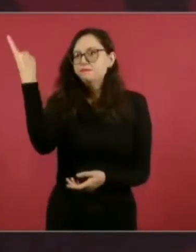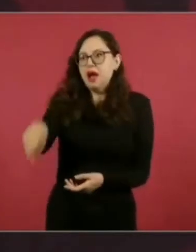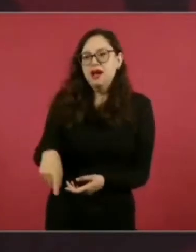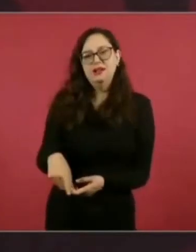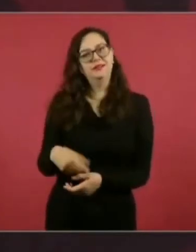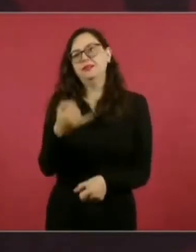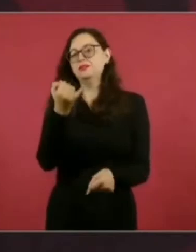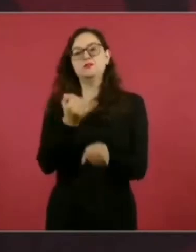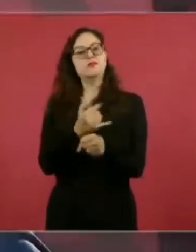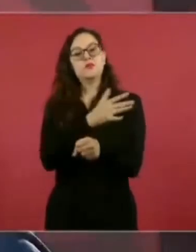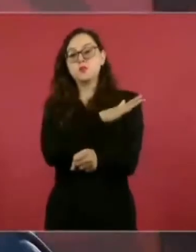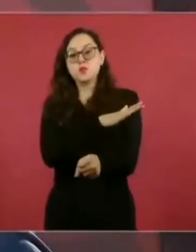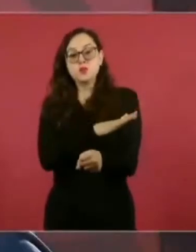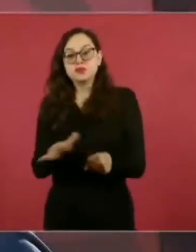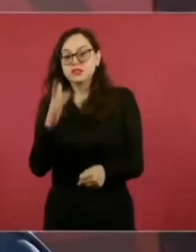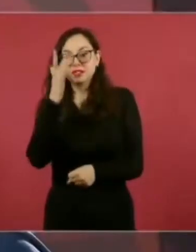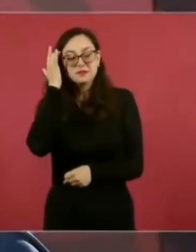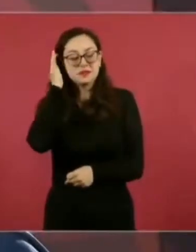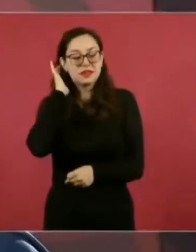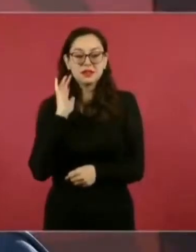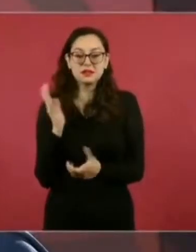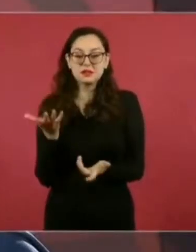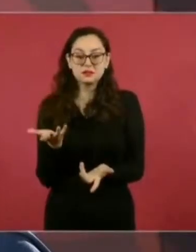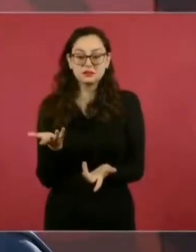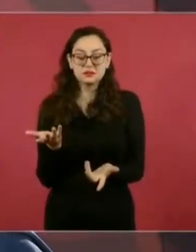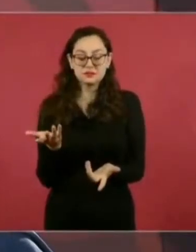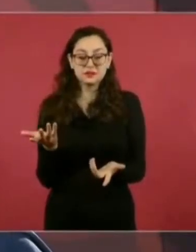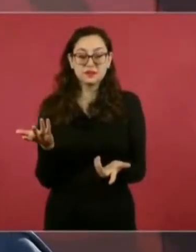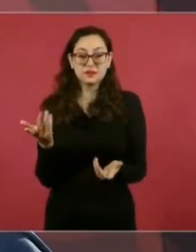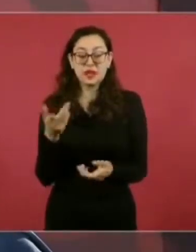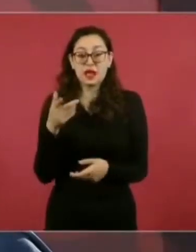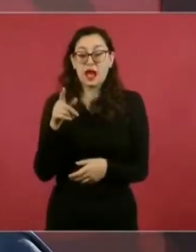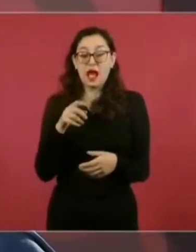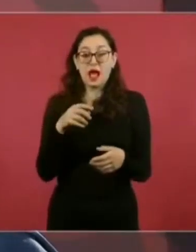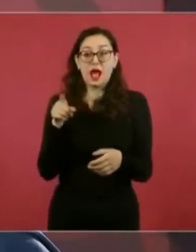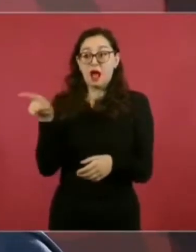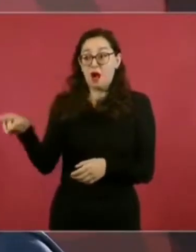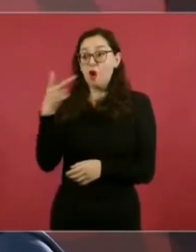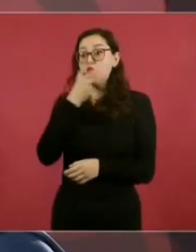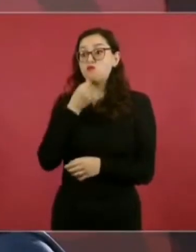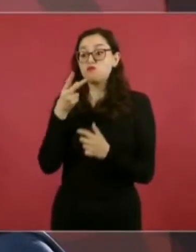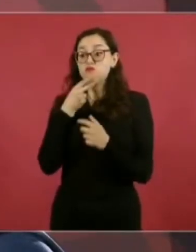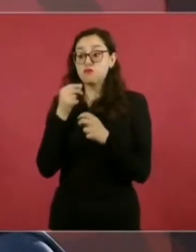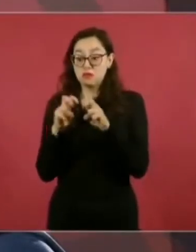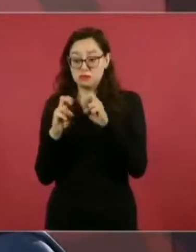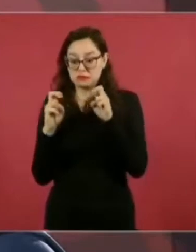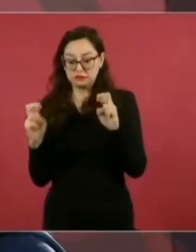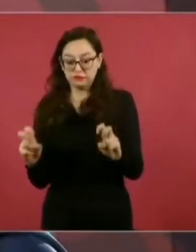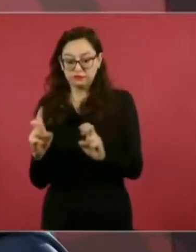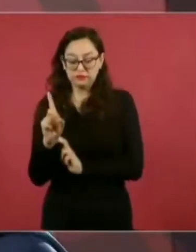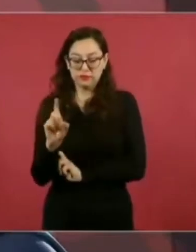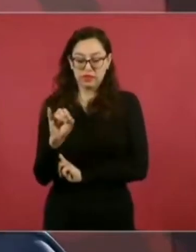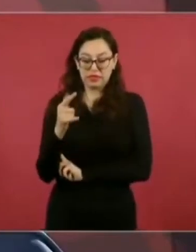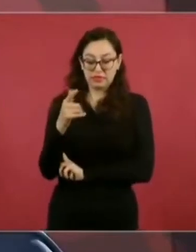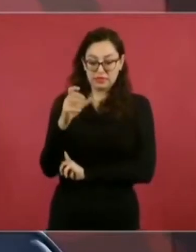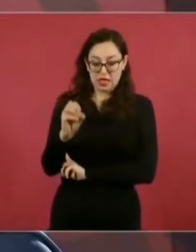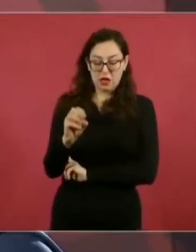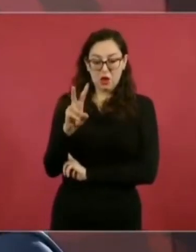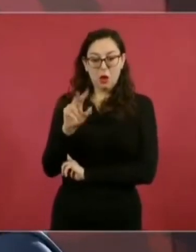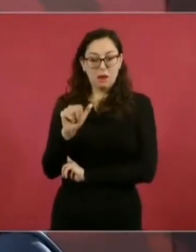de renombre, Diego Valadez, declaró